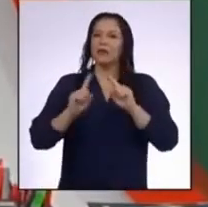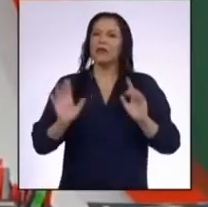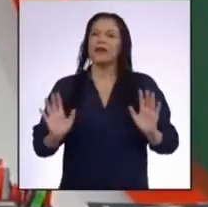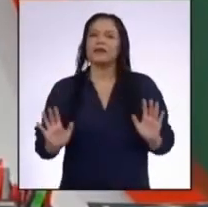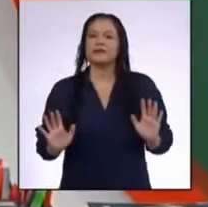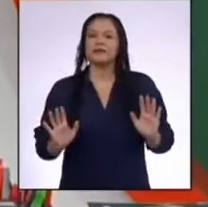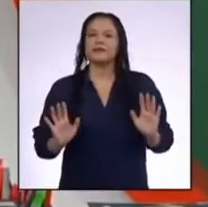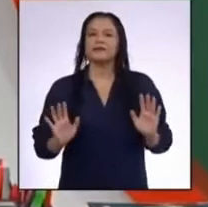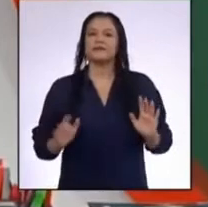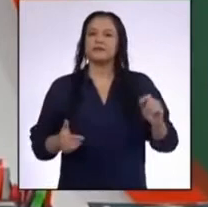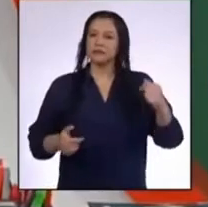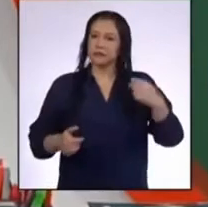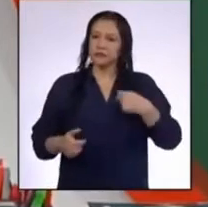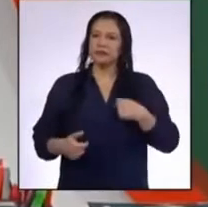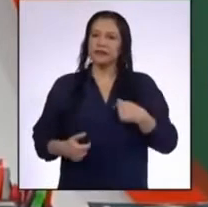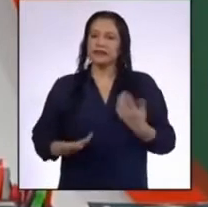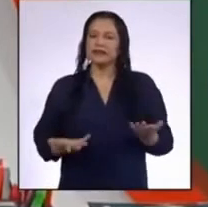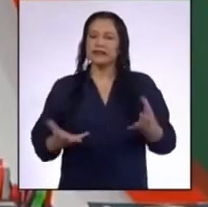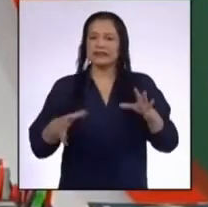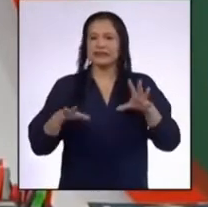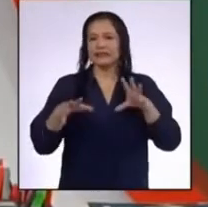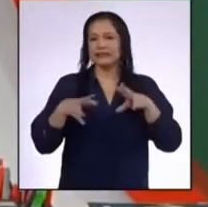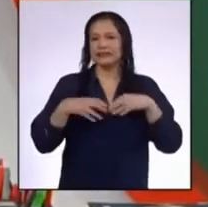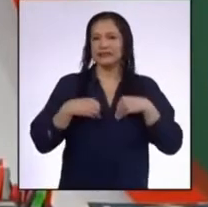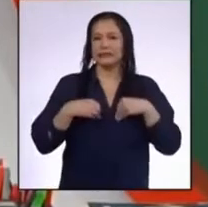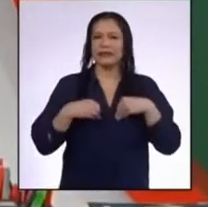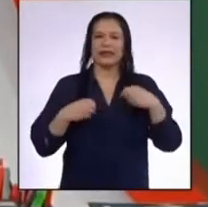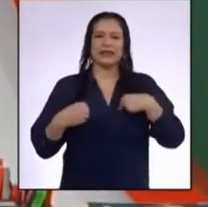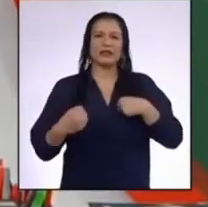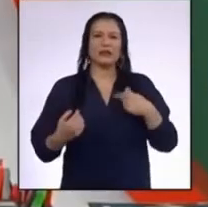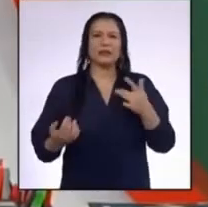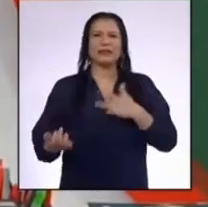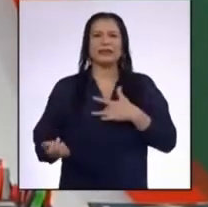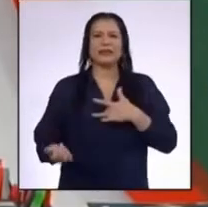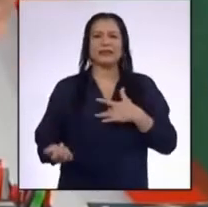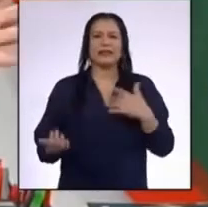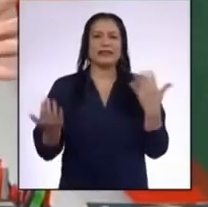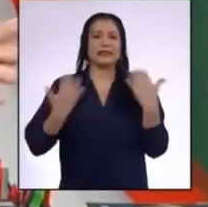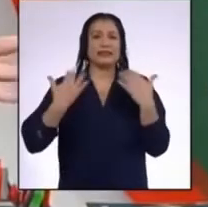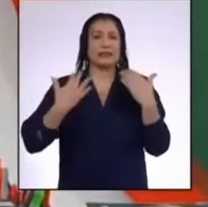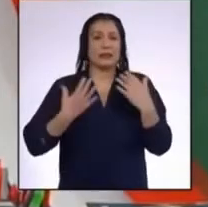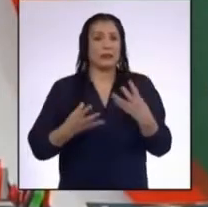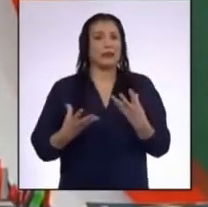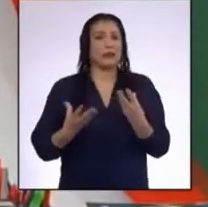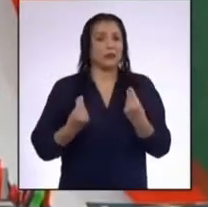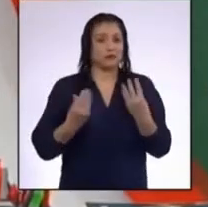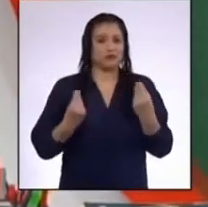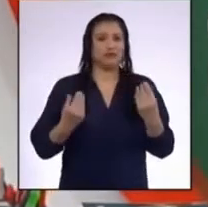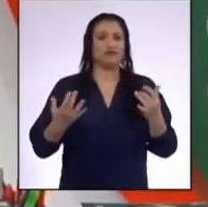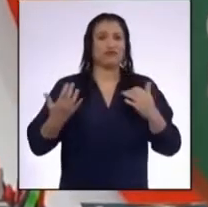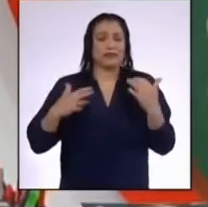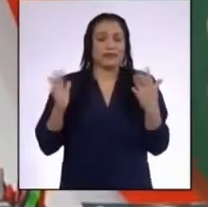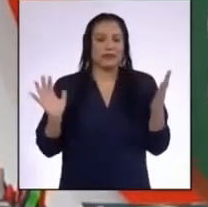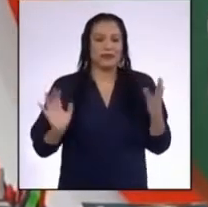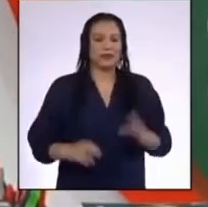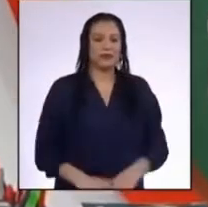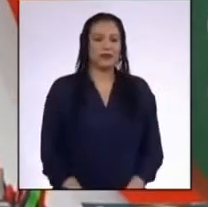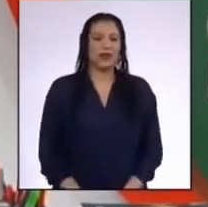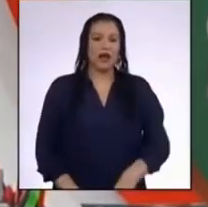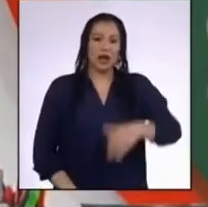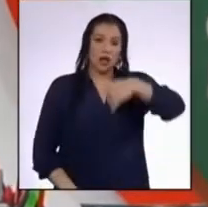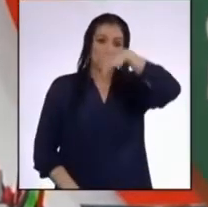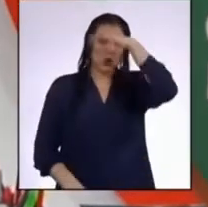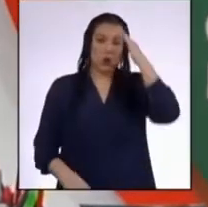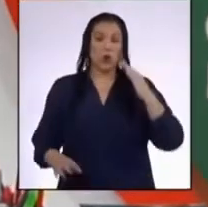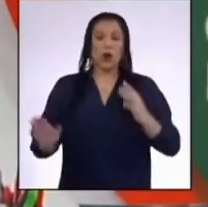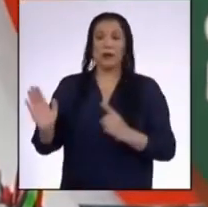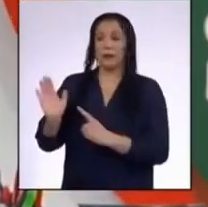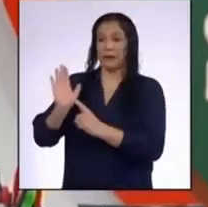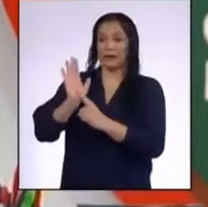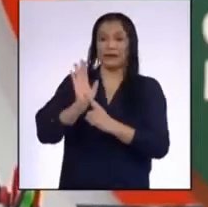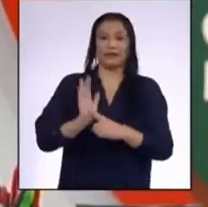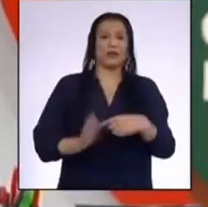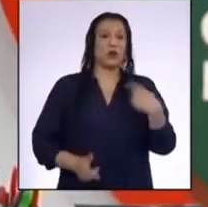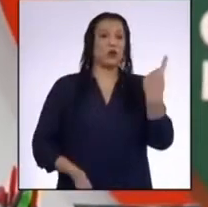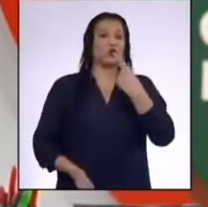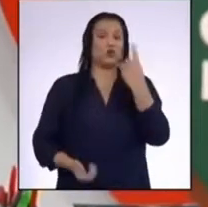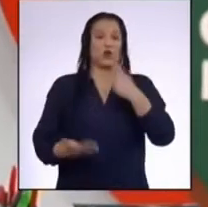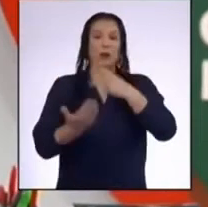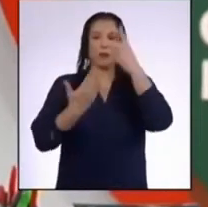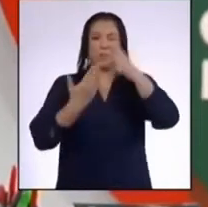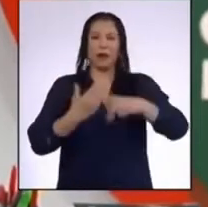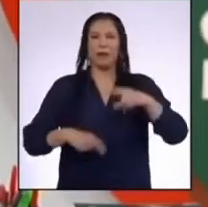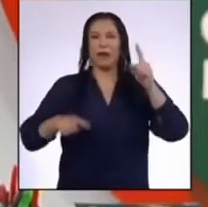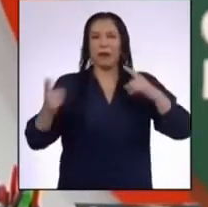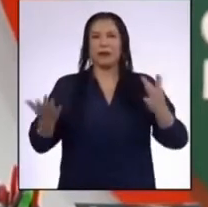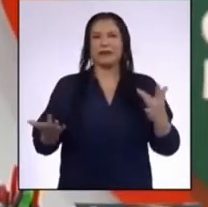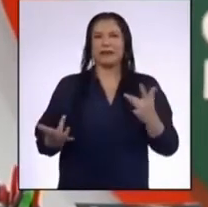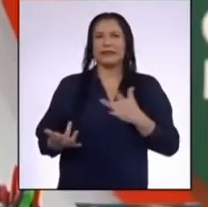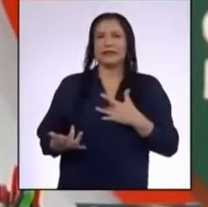debo admitir que estaba un poco nervioso, bastante diría yo al inicio Nunca había presentado el programa solo y a veces da